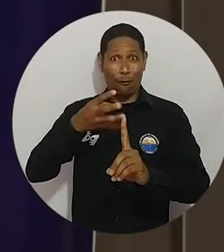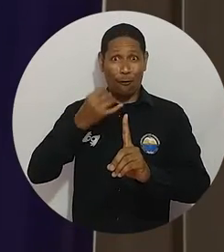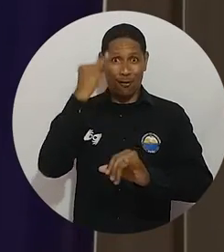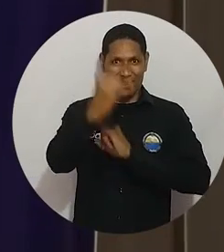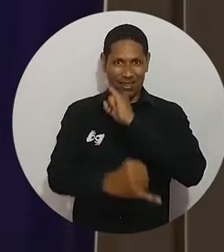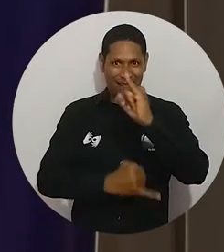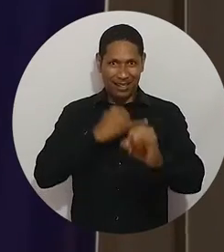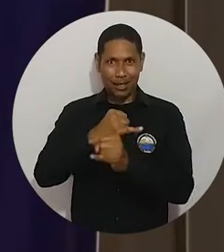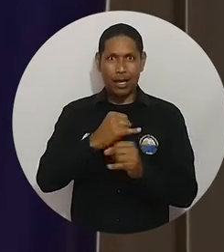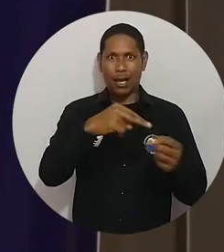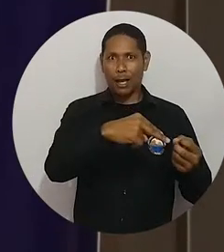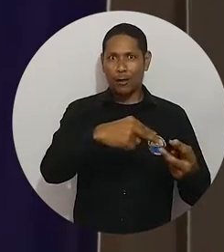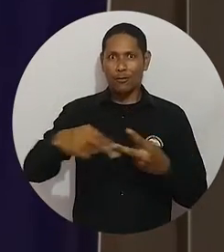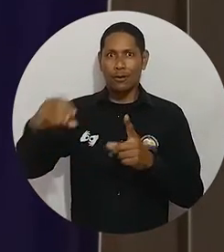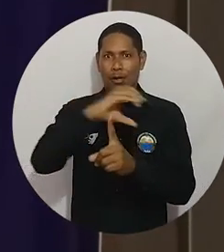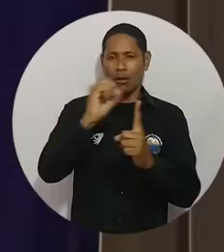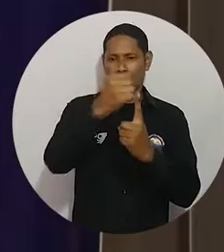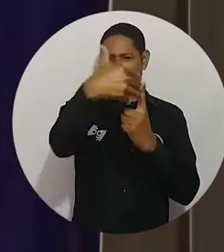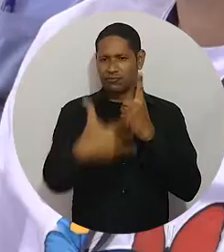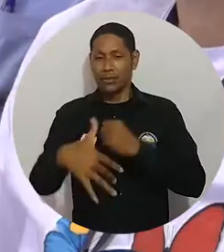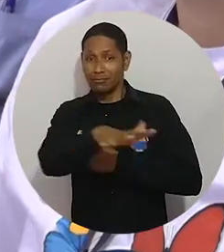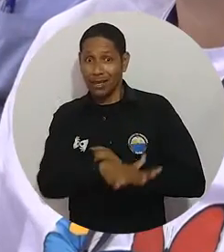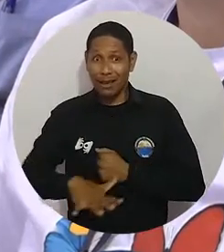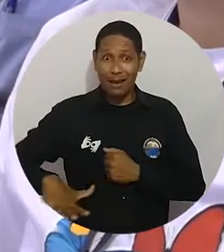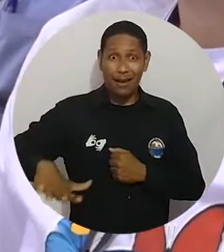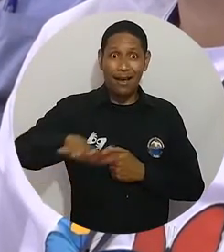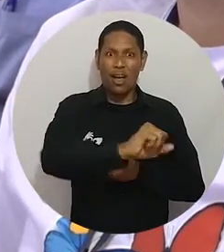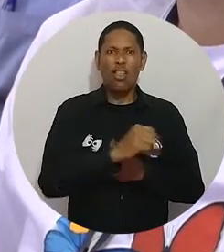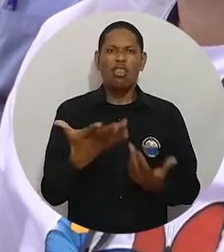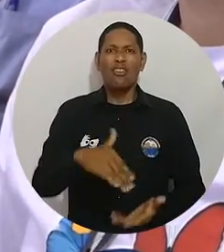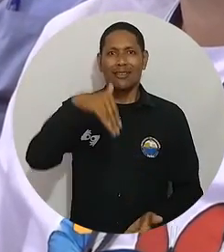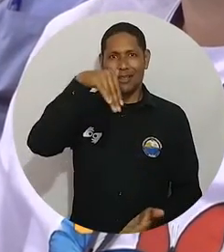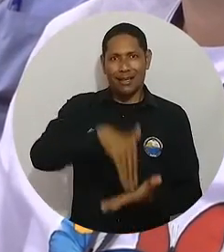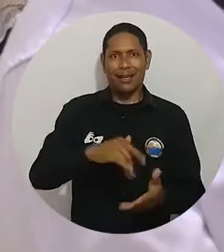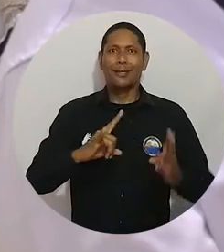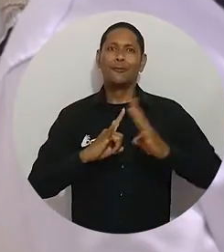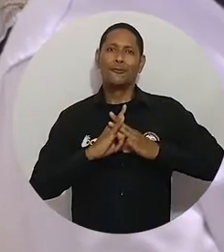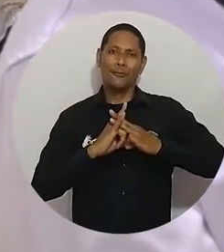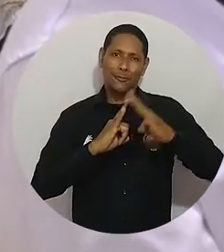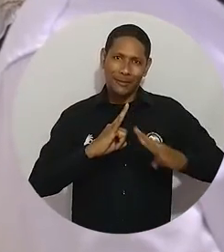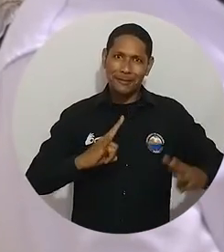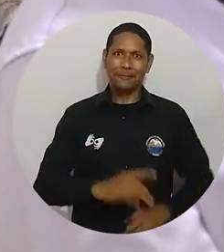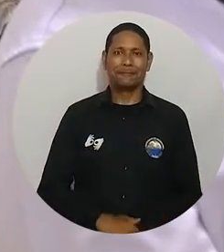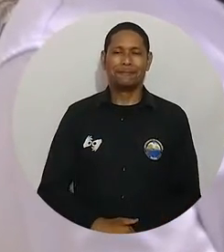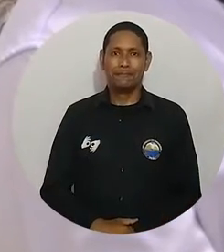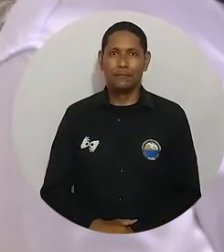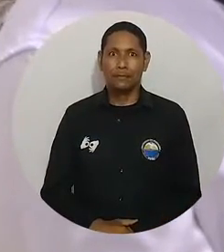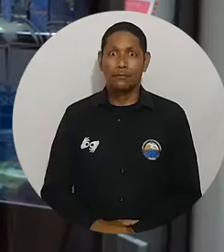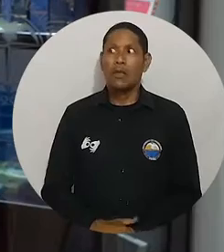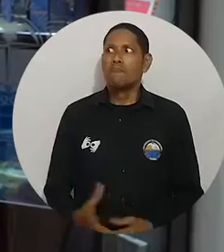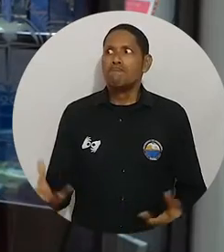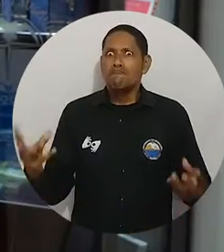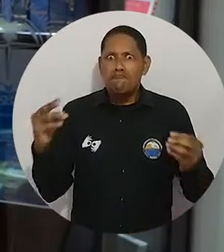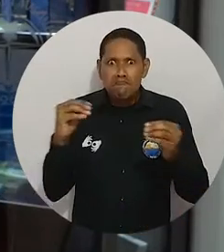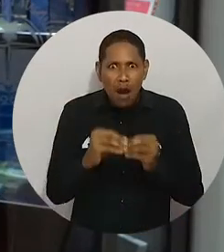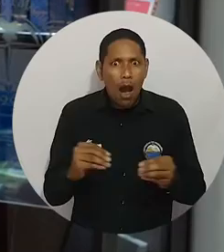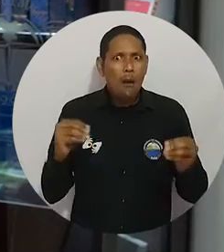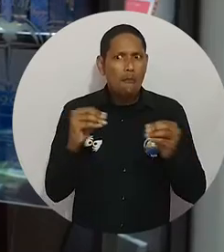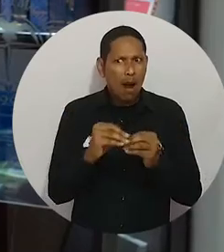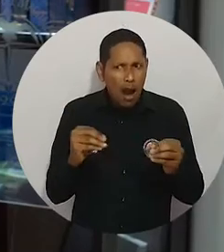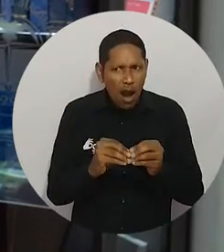en el marco del Tercer Coloquio Internacional en Educación, Interculturalidad y Territorio, que tuvo como sede a la alma materna. Seguir